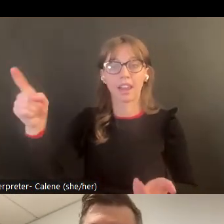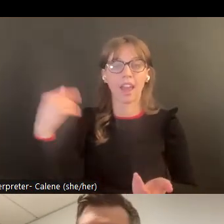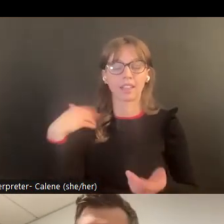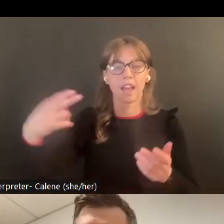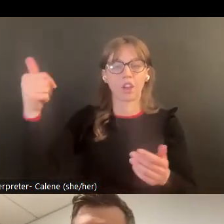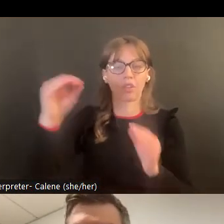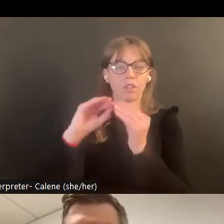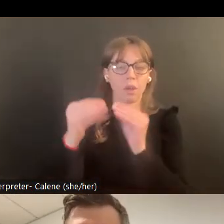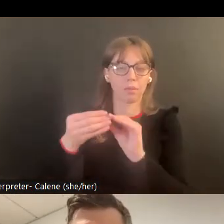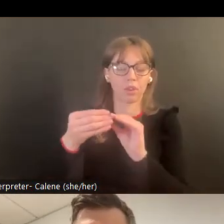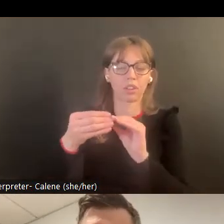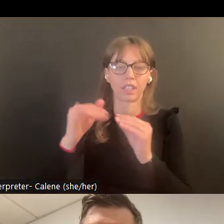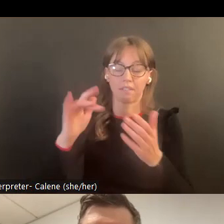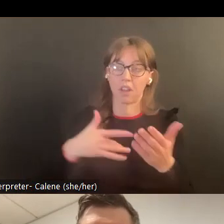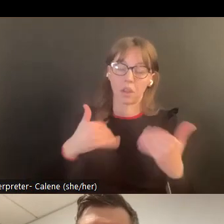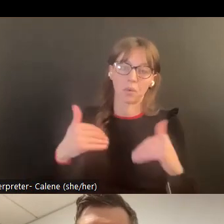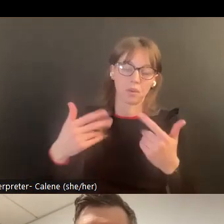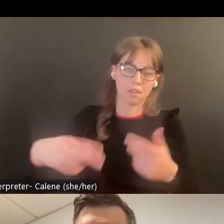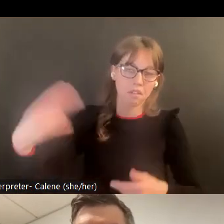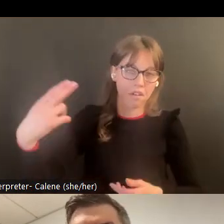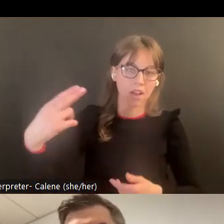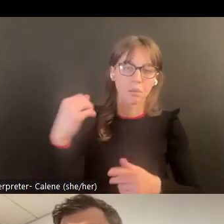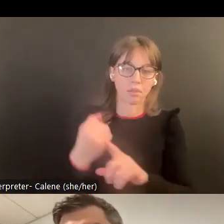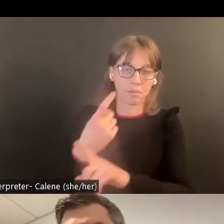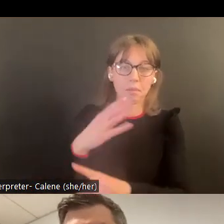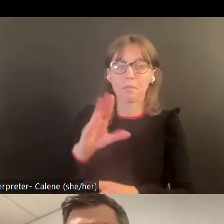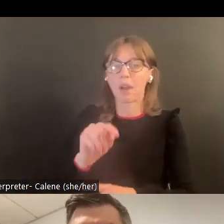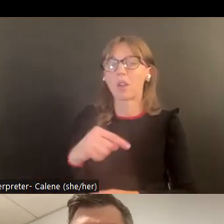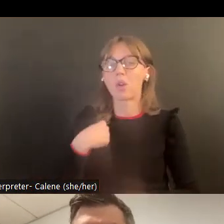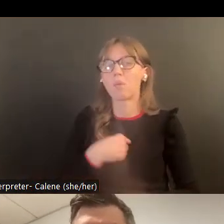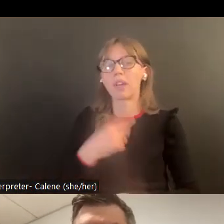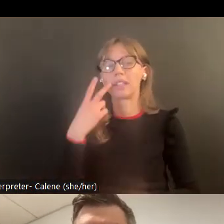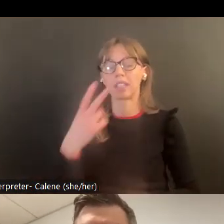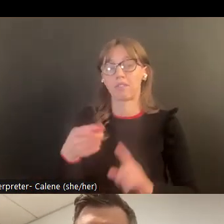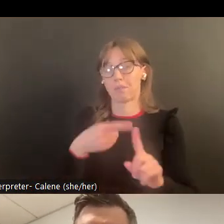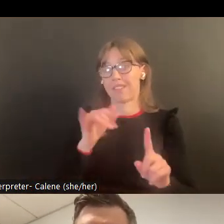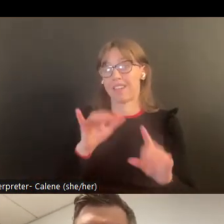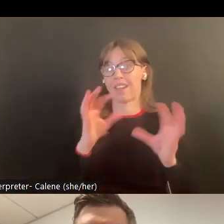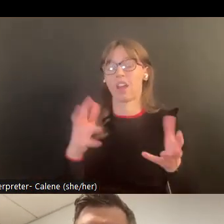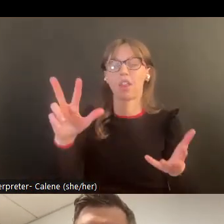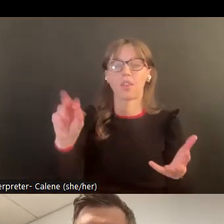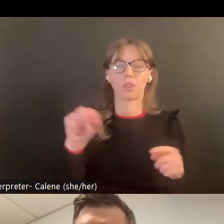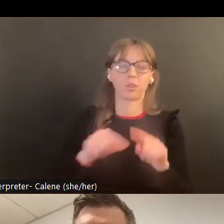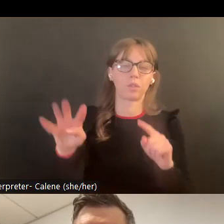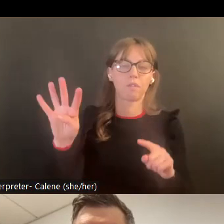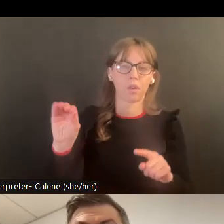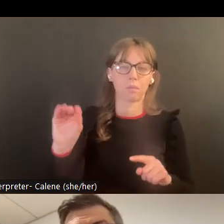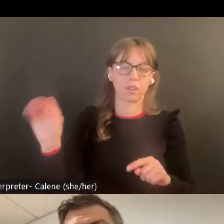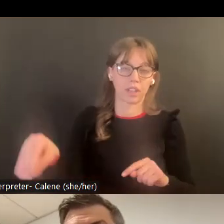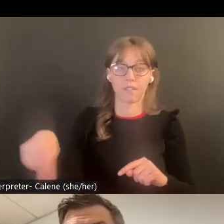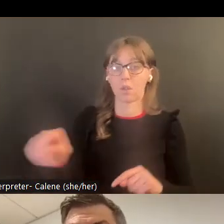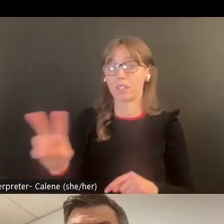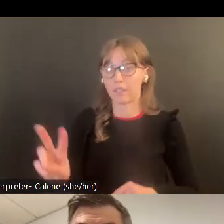víctimas que han sido registrados y han hablado con su defensor en sí como 30 o hasta un 40